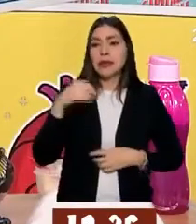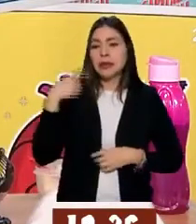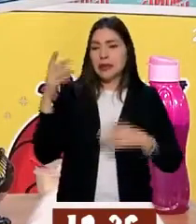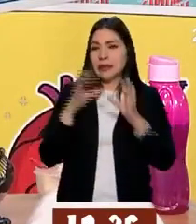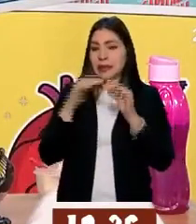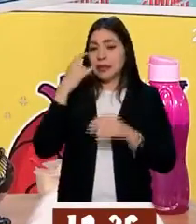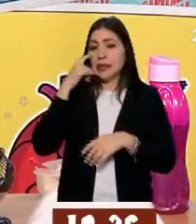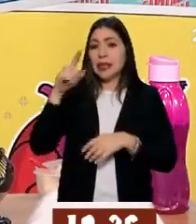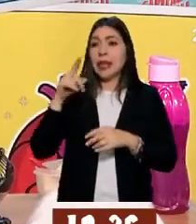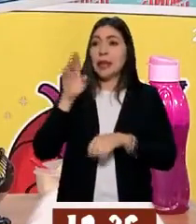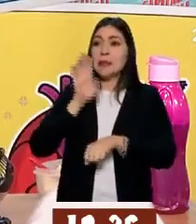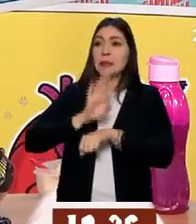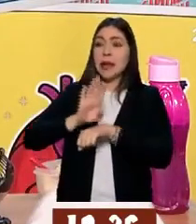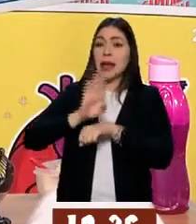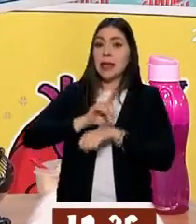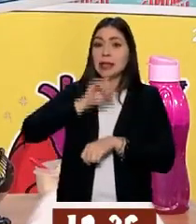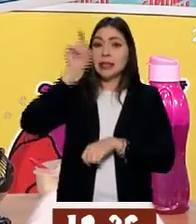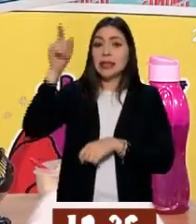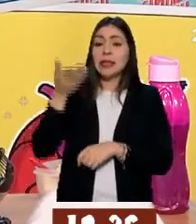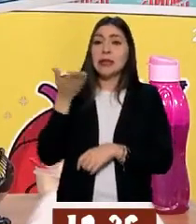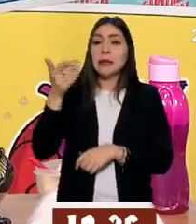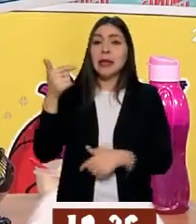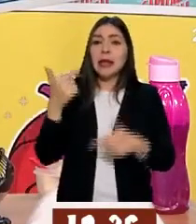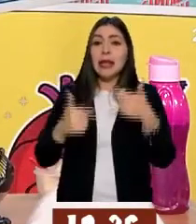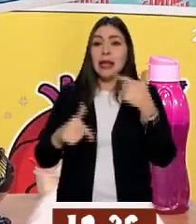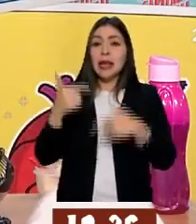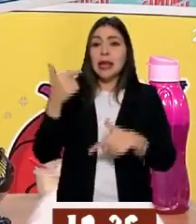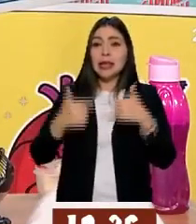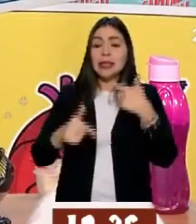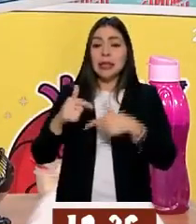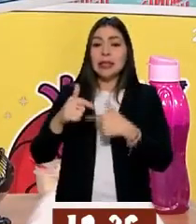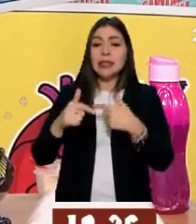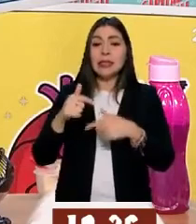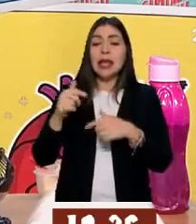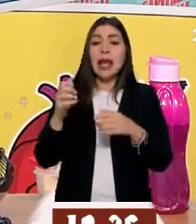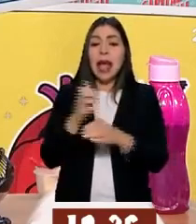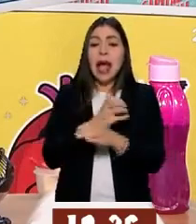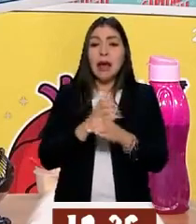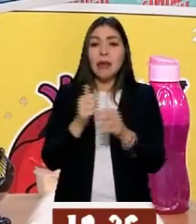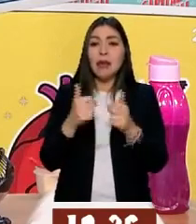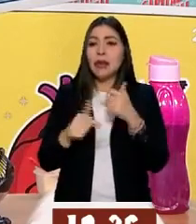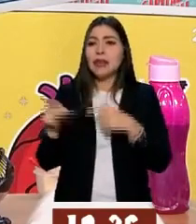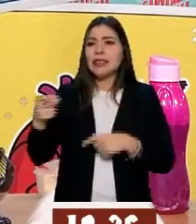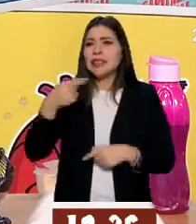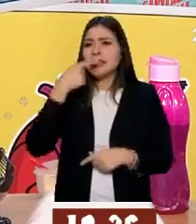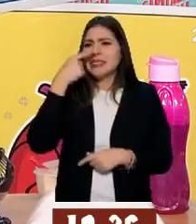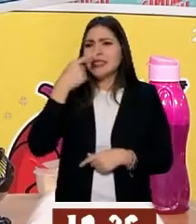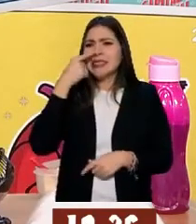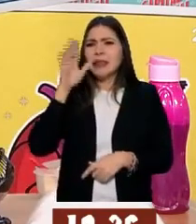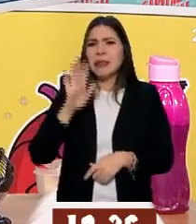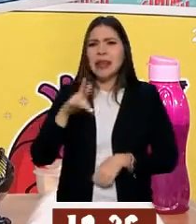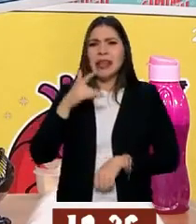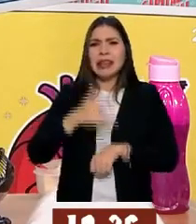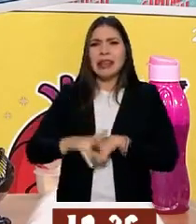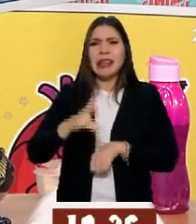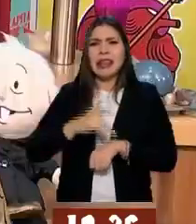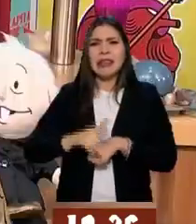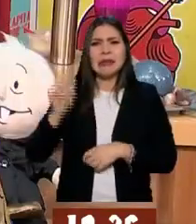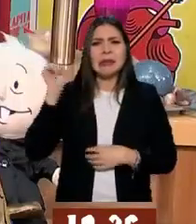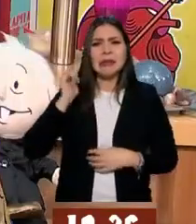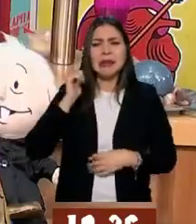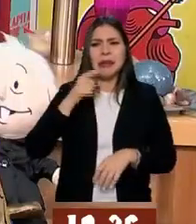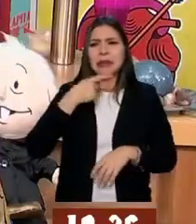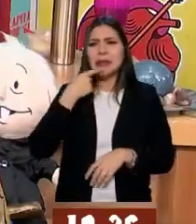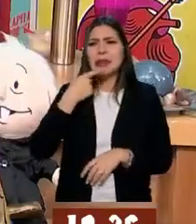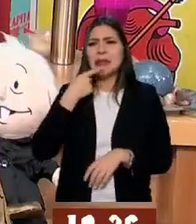no pida su café con leche, porque la leche huele a queso viejo, a queso de patas. ¿Por qué? Pues así